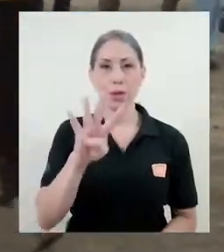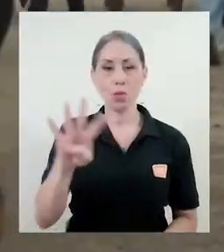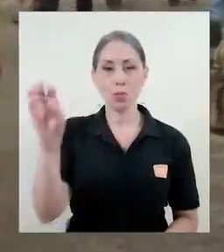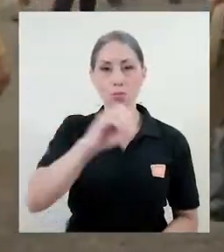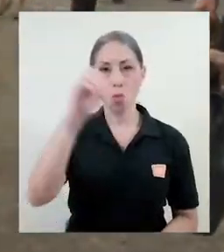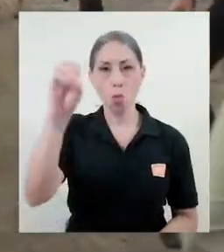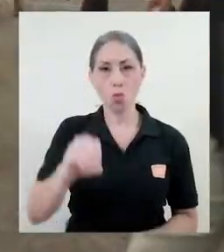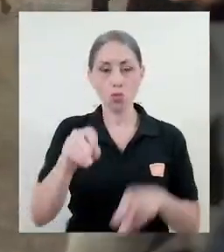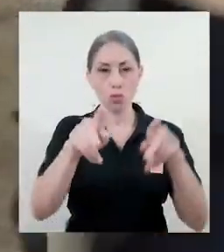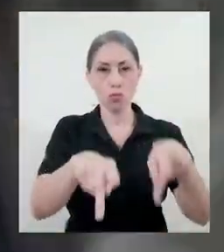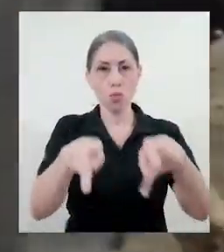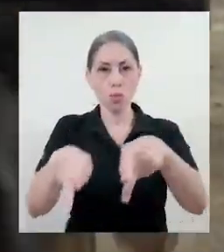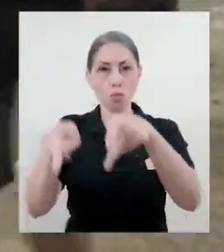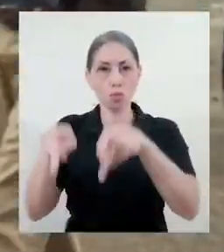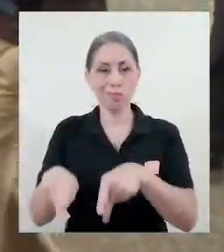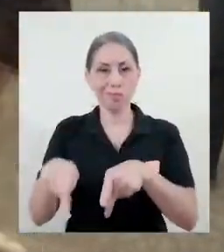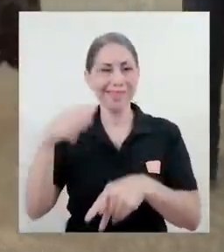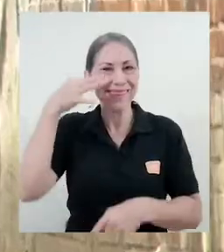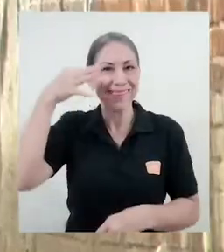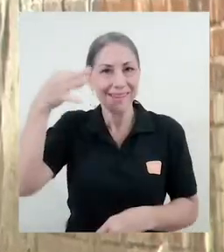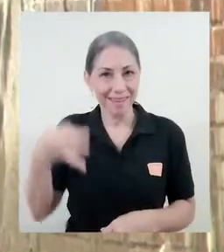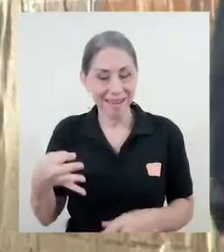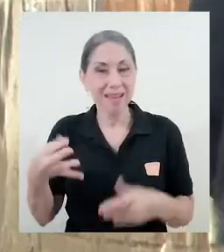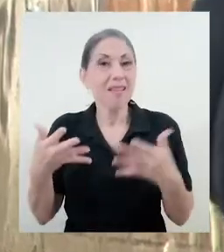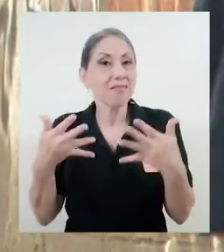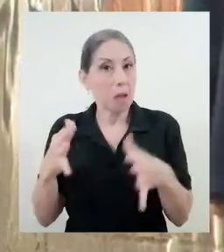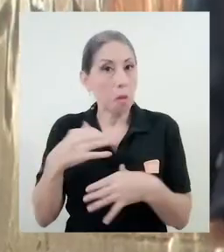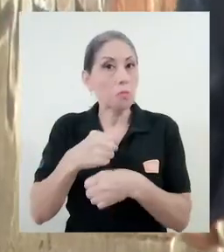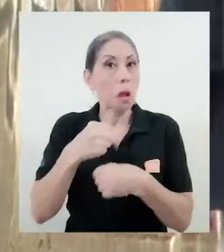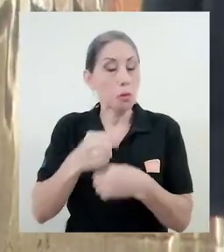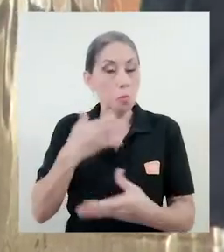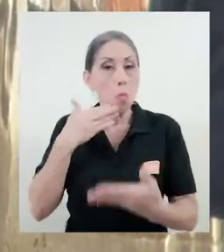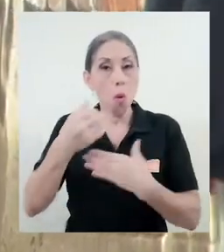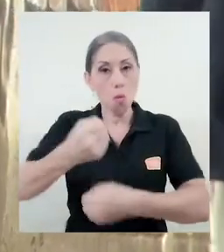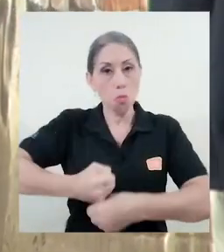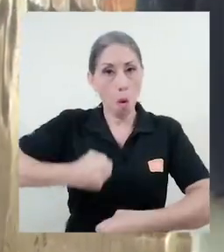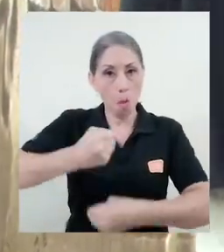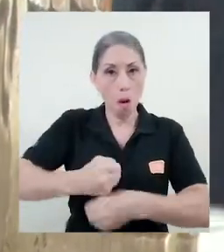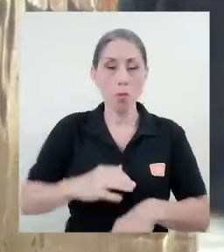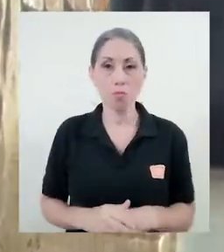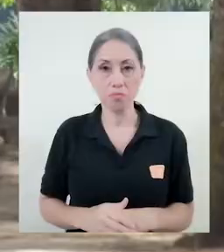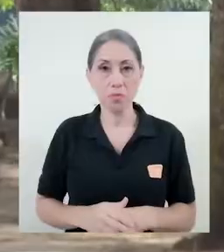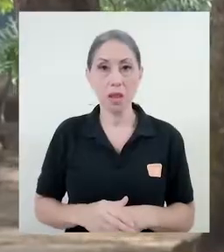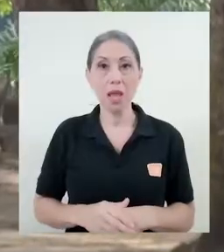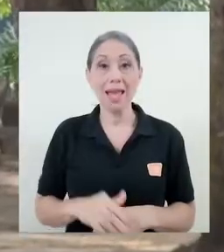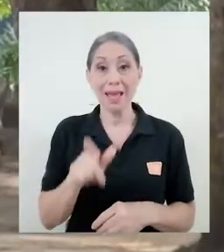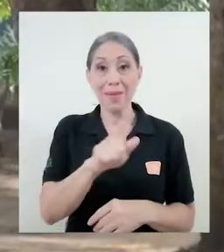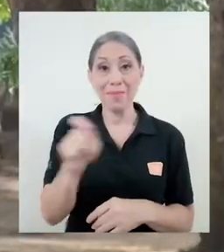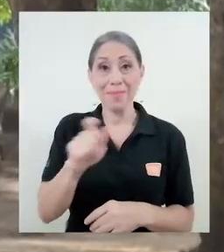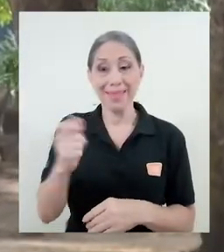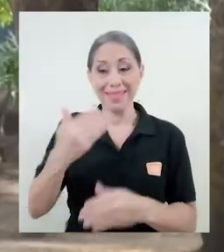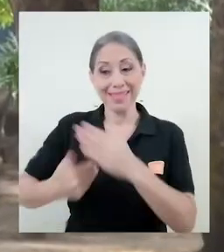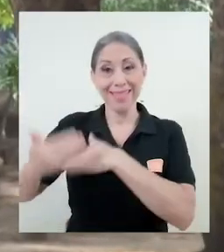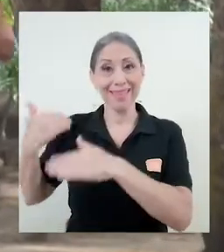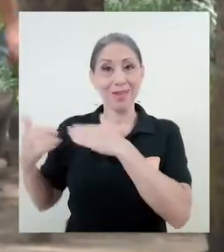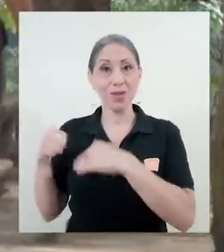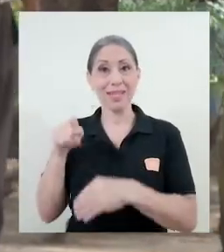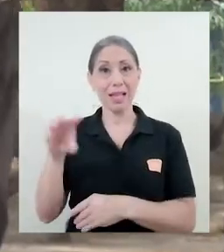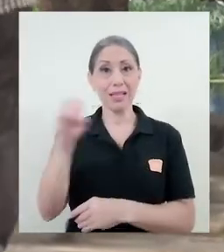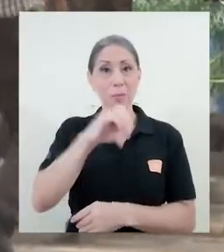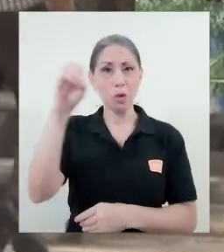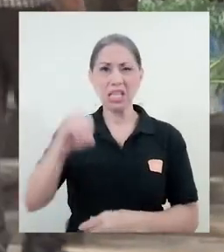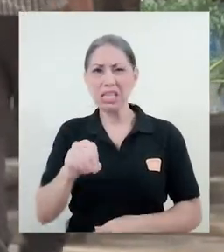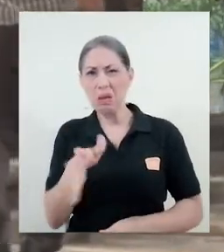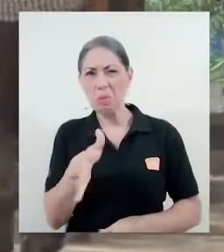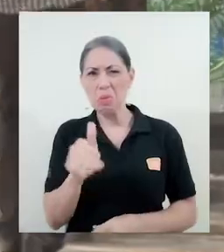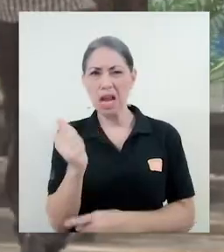24% de la población considera que se ha realizado un buen trabajo y en los meses anteriores ese